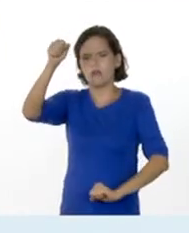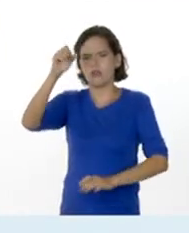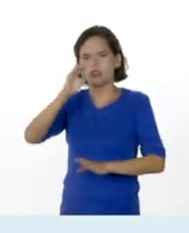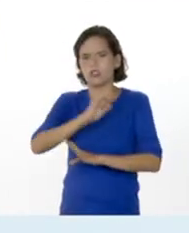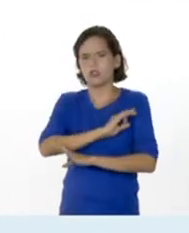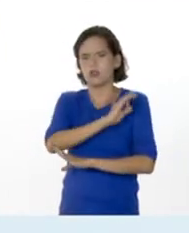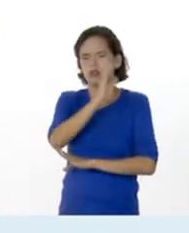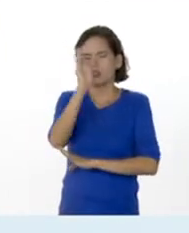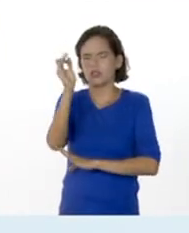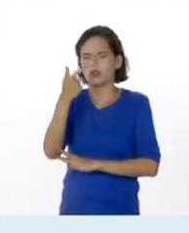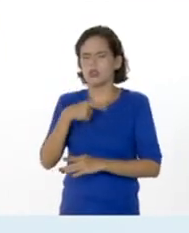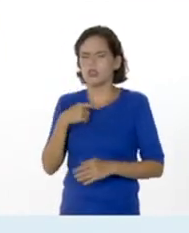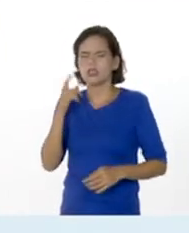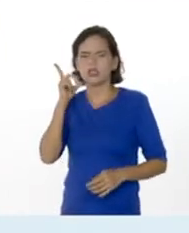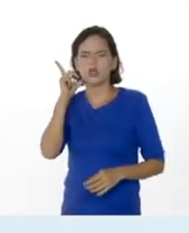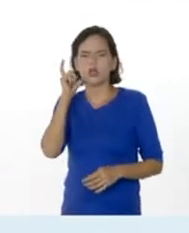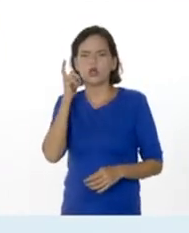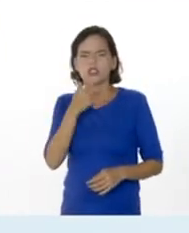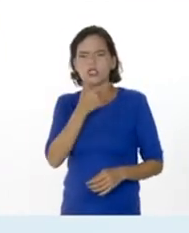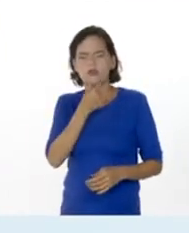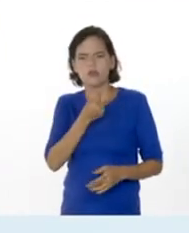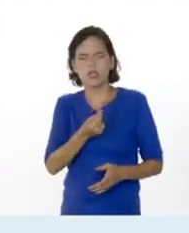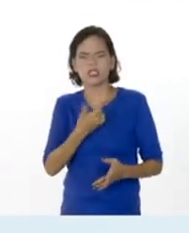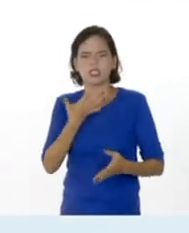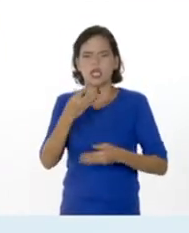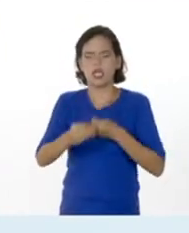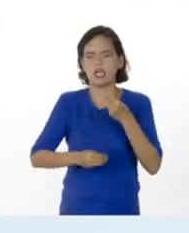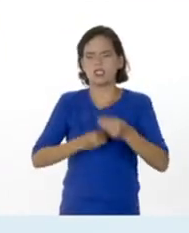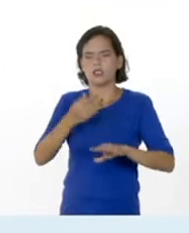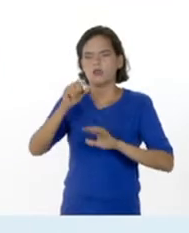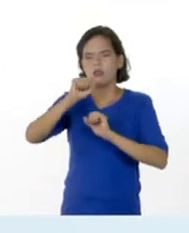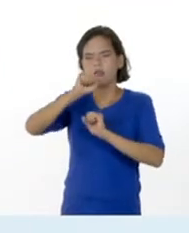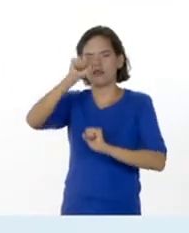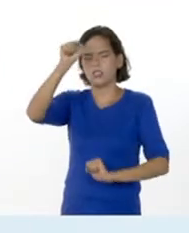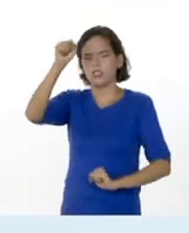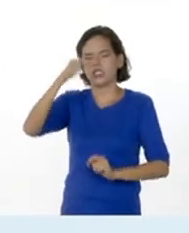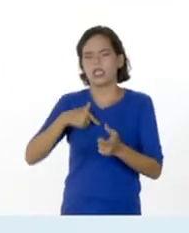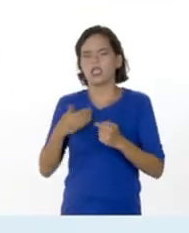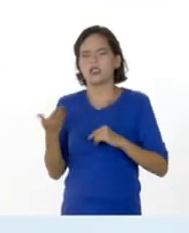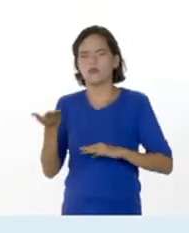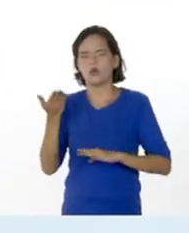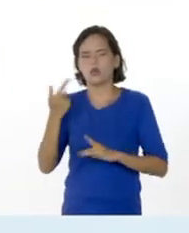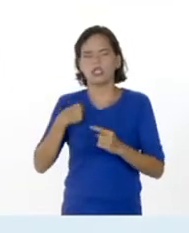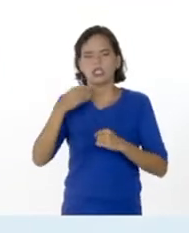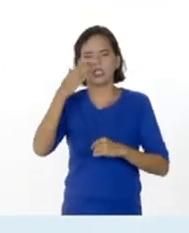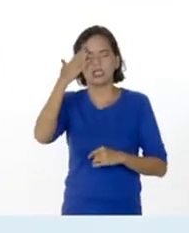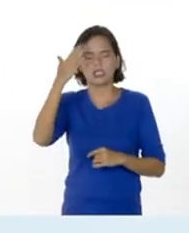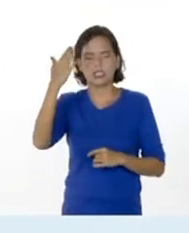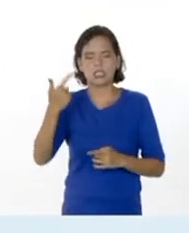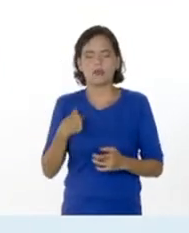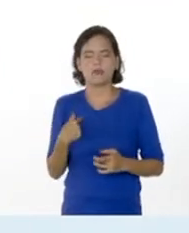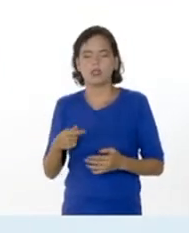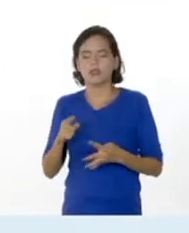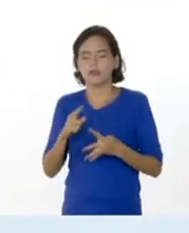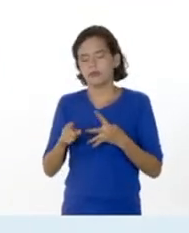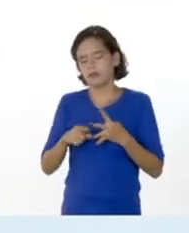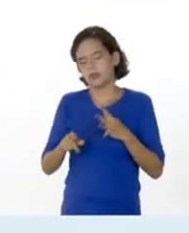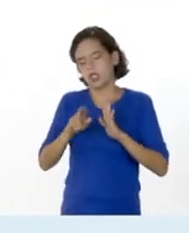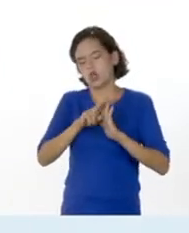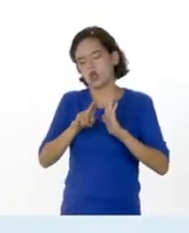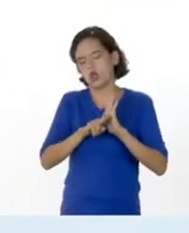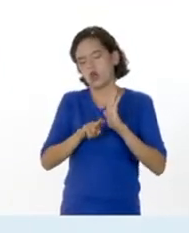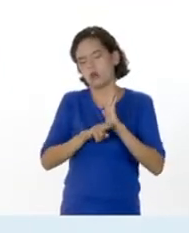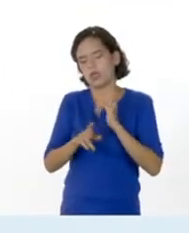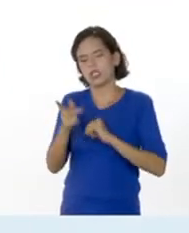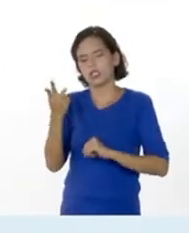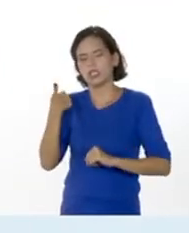Aunque suene sencillo hablar de lo que es realizar un afiche, es importante tener en cuenta ciertos aspectos formales que debe tener